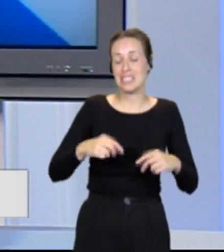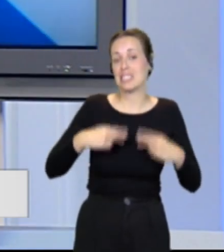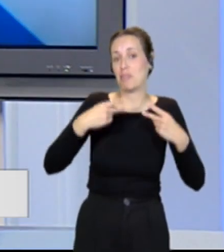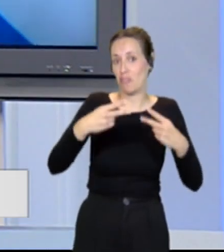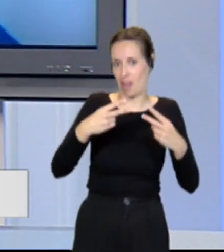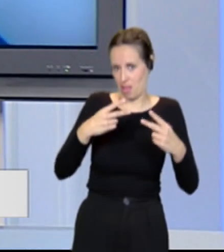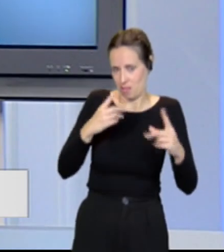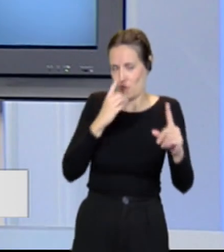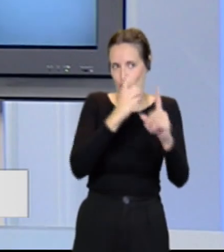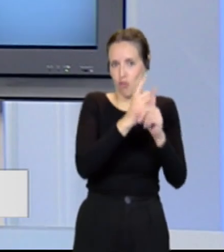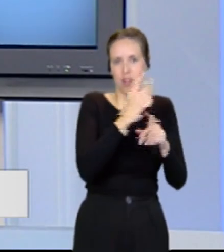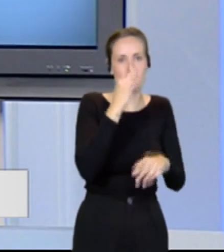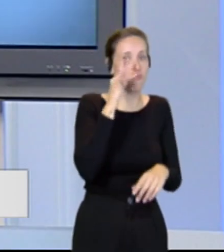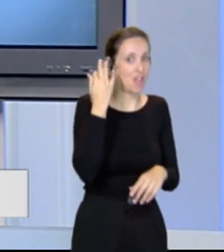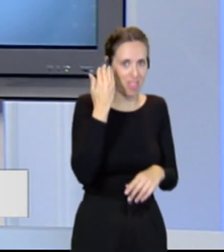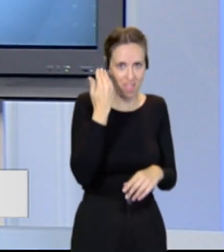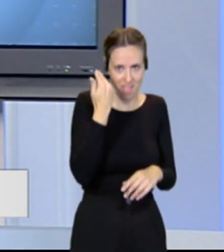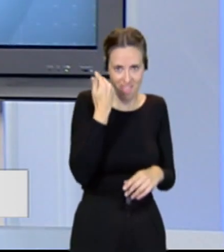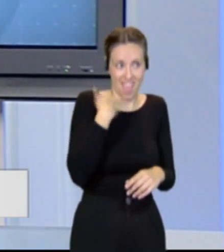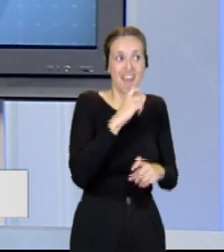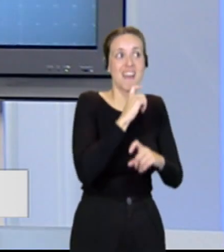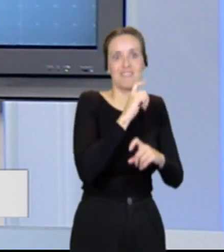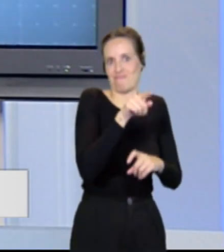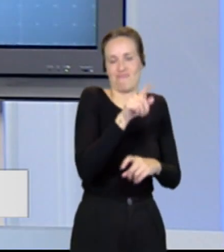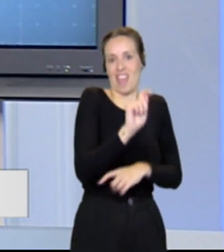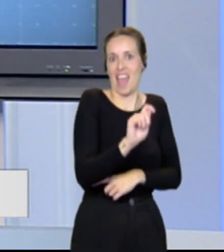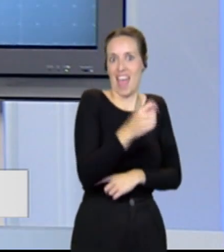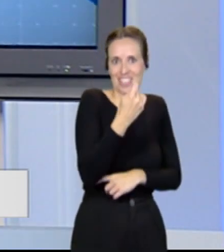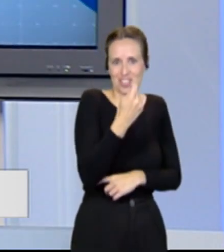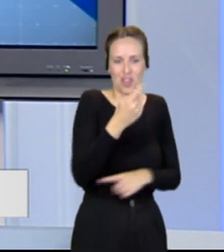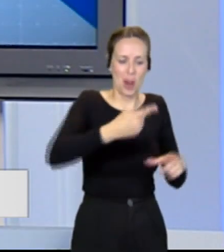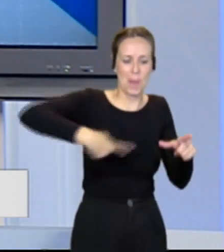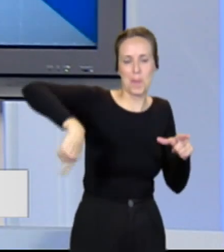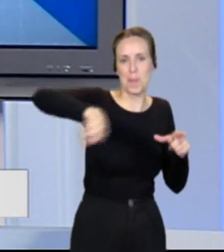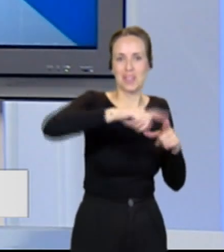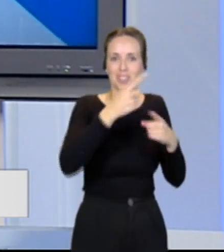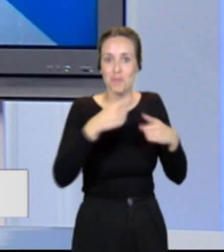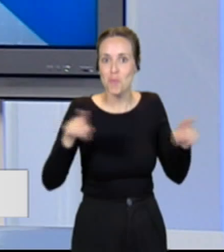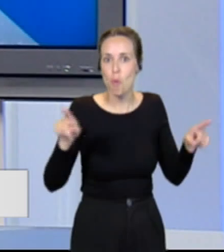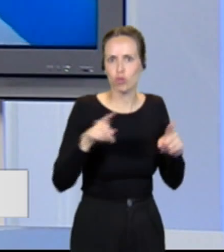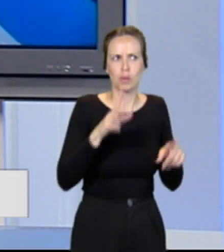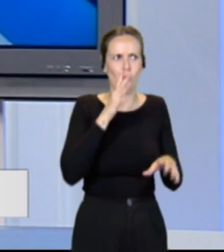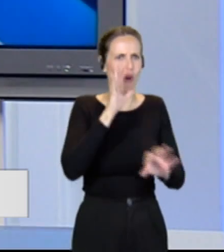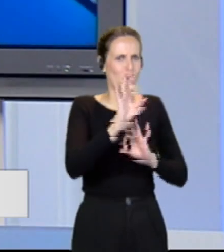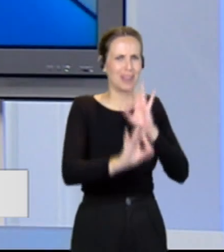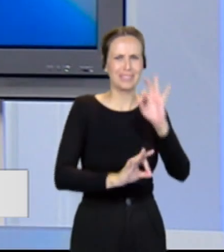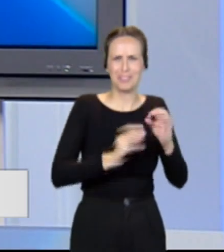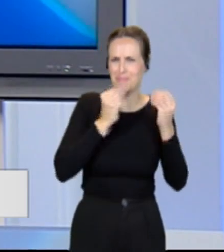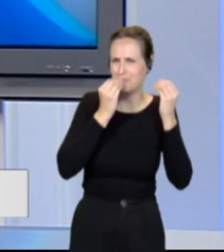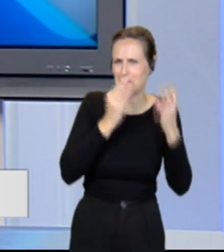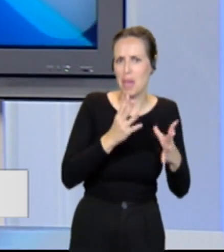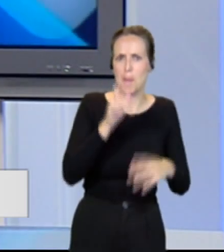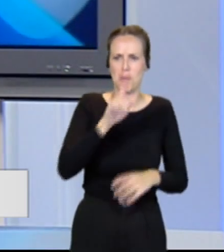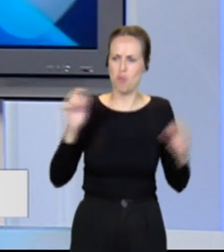contra Francia, que es verdad, como usted bien dice, fue un gran éxito en esa Plaza de la Música, un gran éxito de organización, un gran éxito de